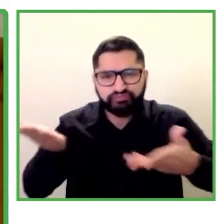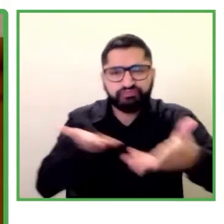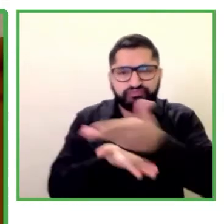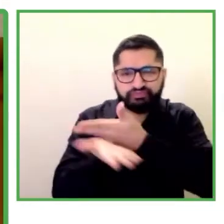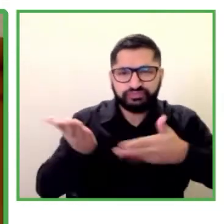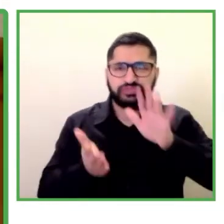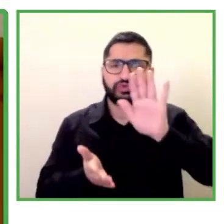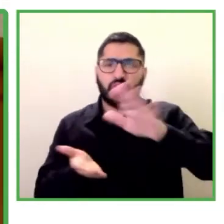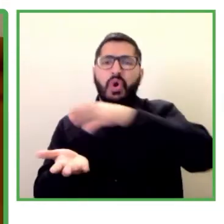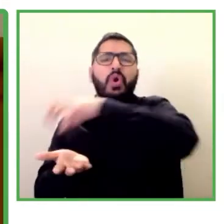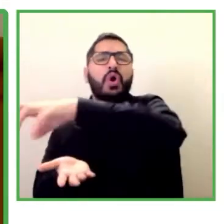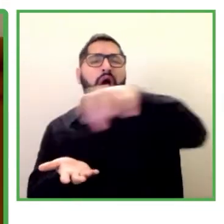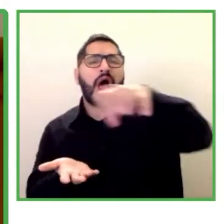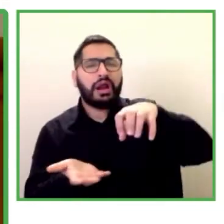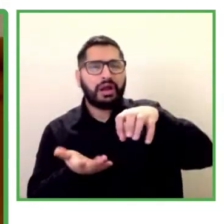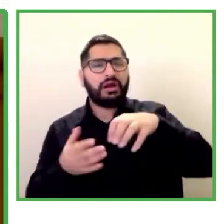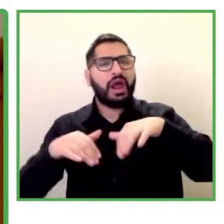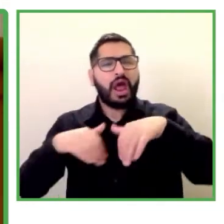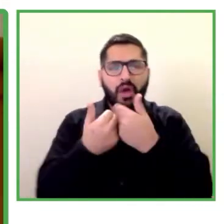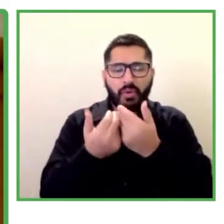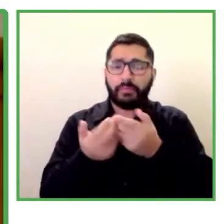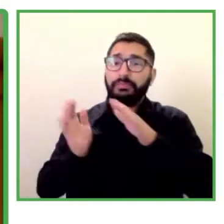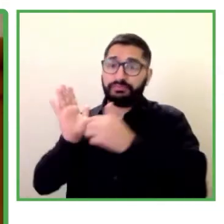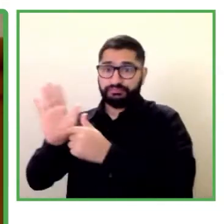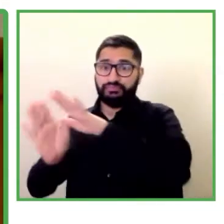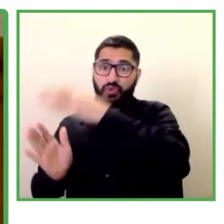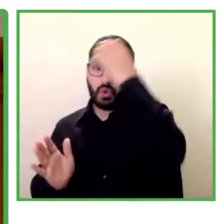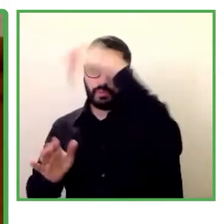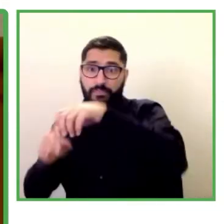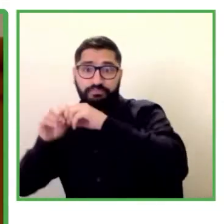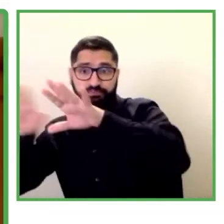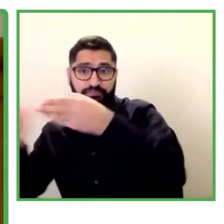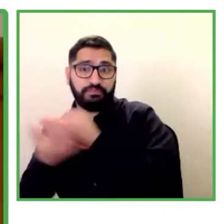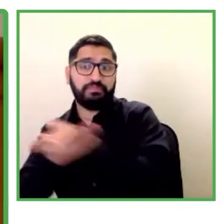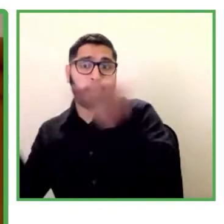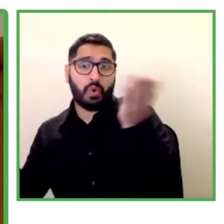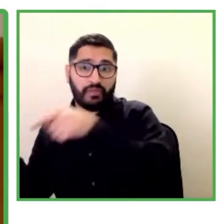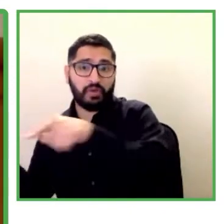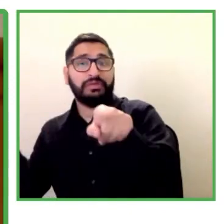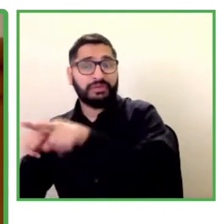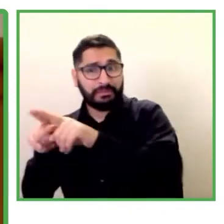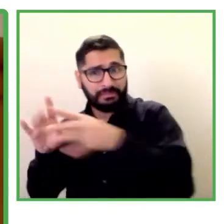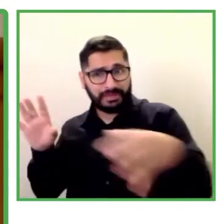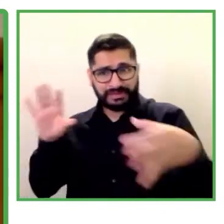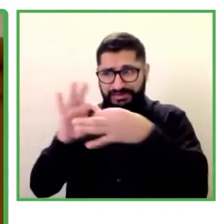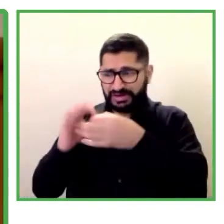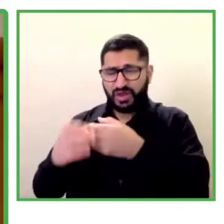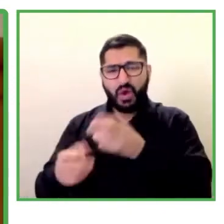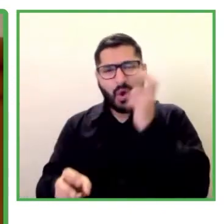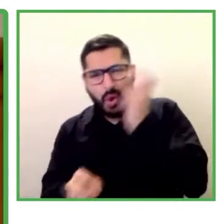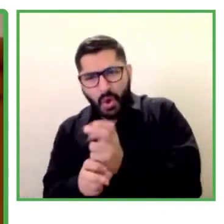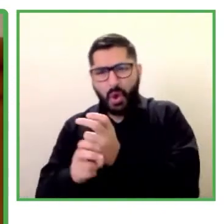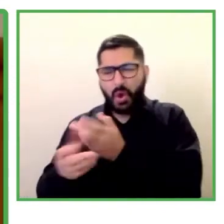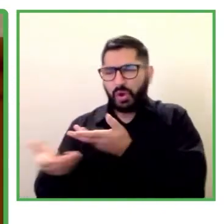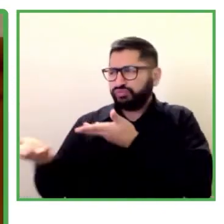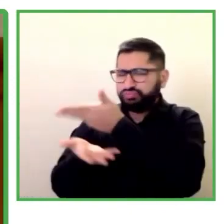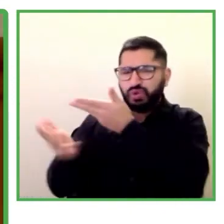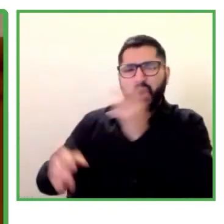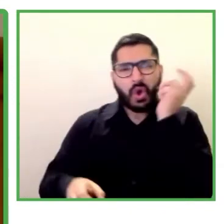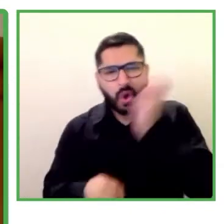públicas, con las que también a veces las relaciones son complicadas, también con los sindicatos y con otras organizaciones empresariales.